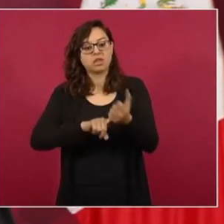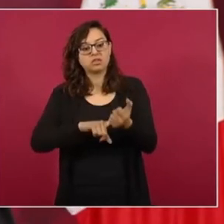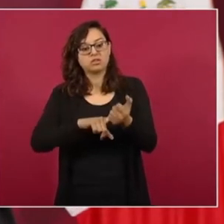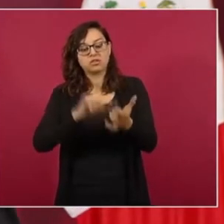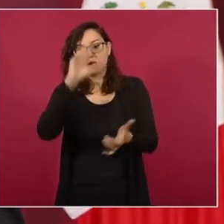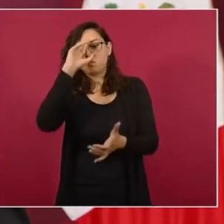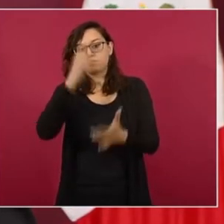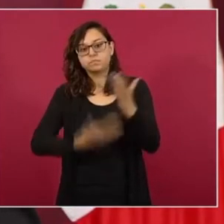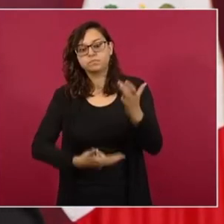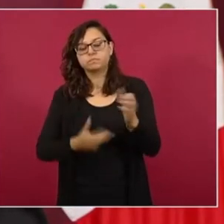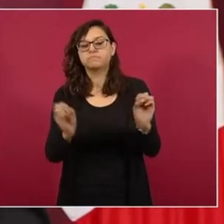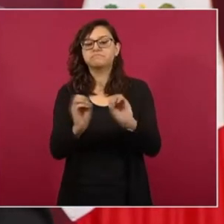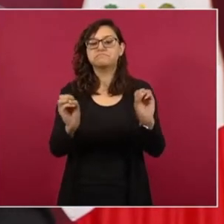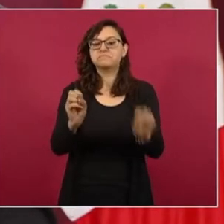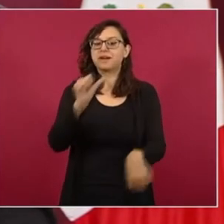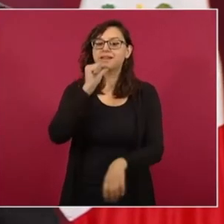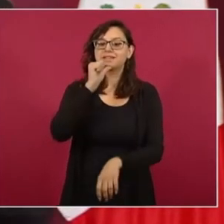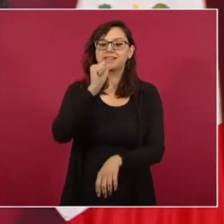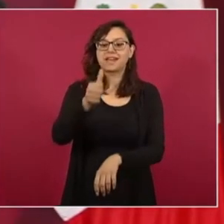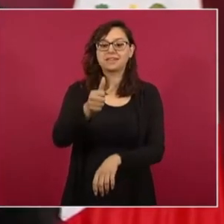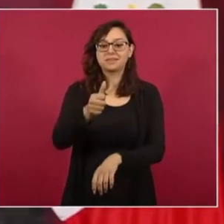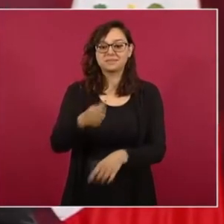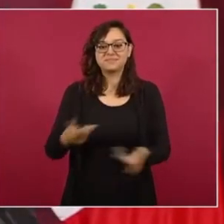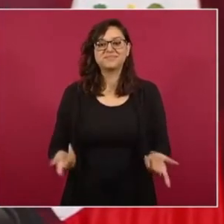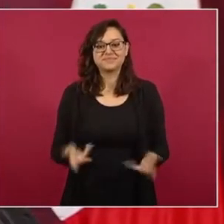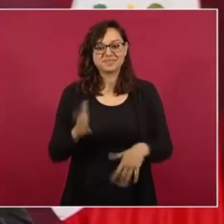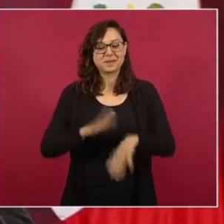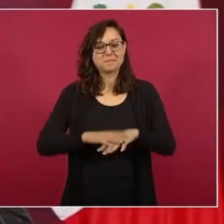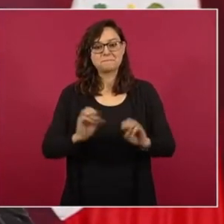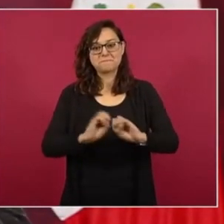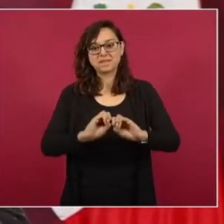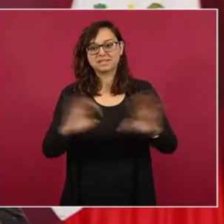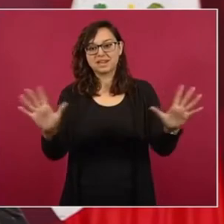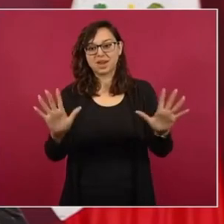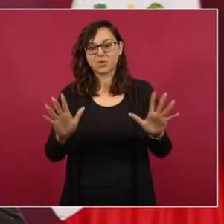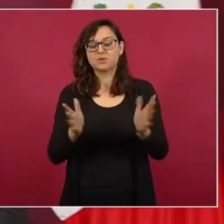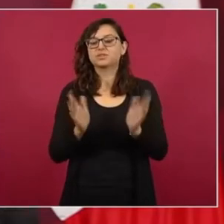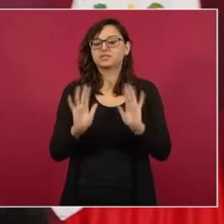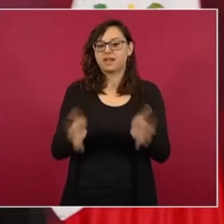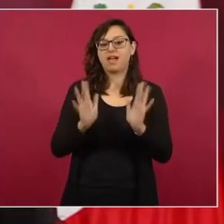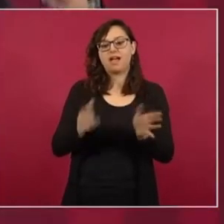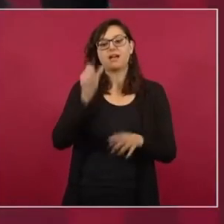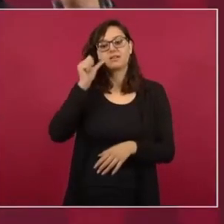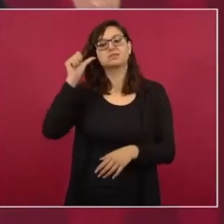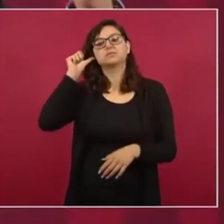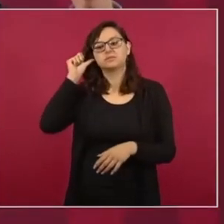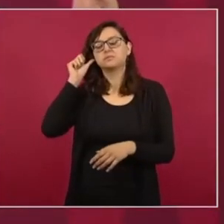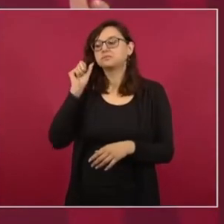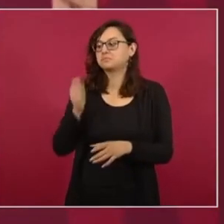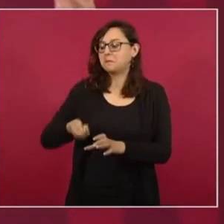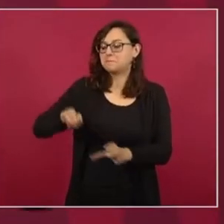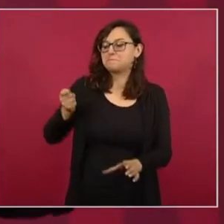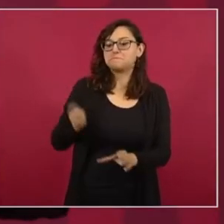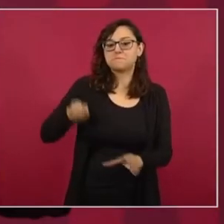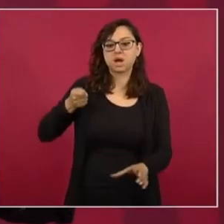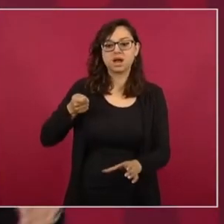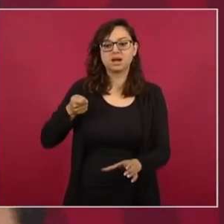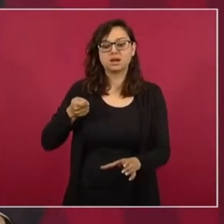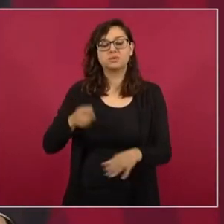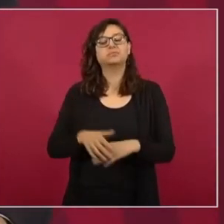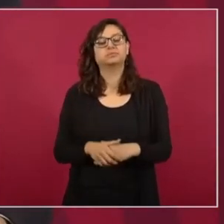del libre comercio. Esto también quedó claro ayer. Incluso en ese caso ni siquiera